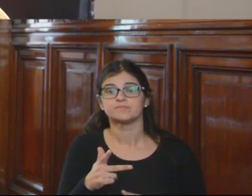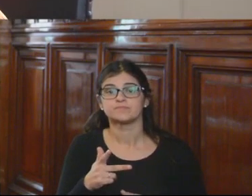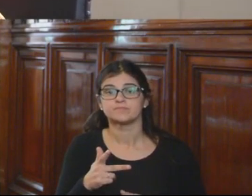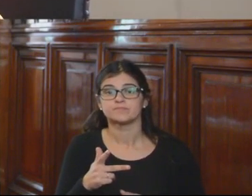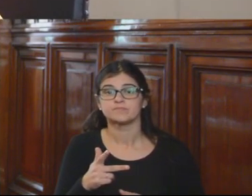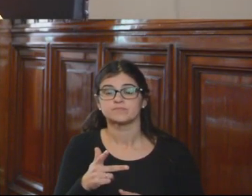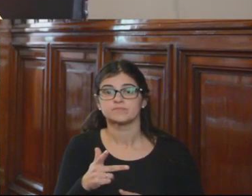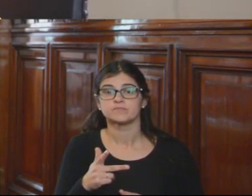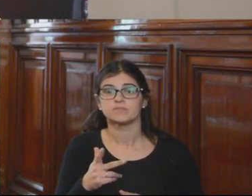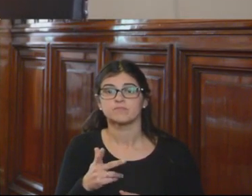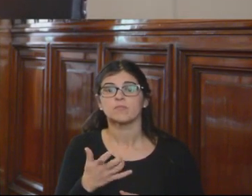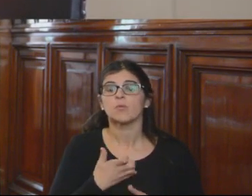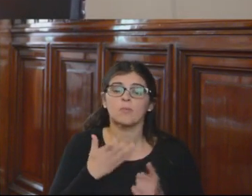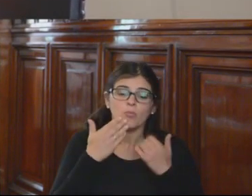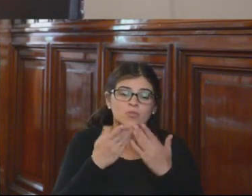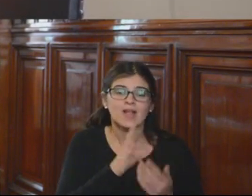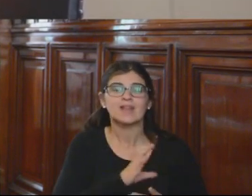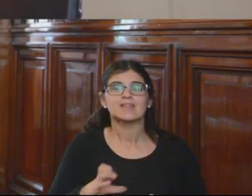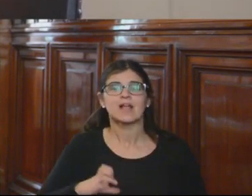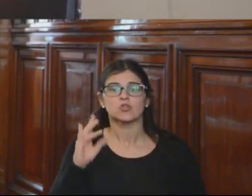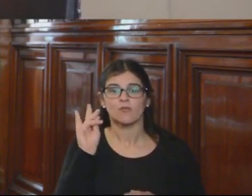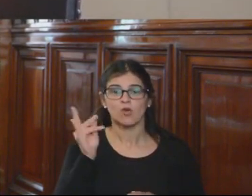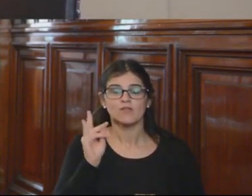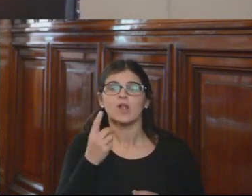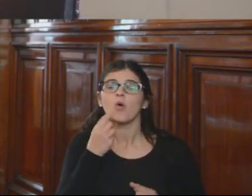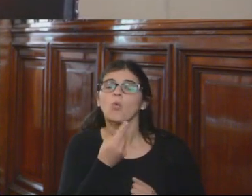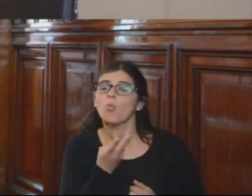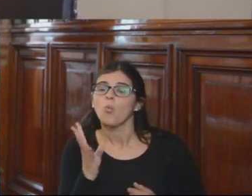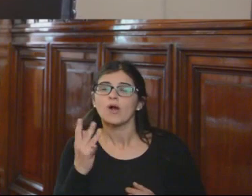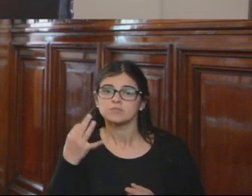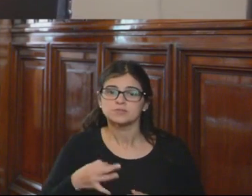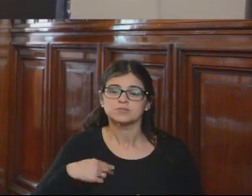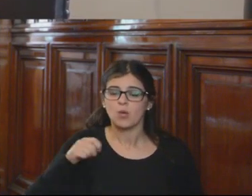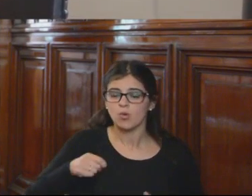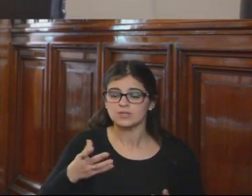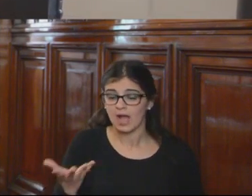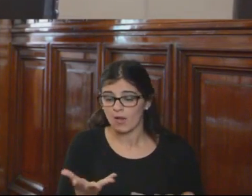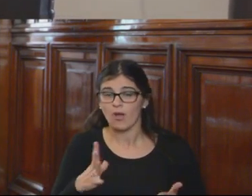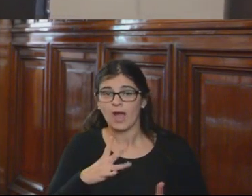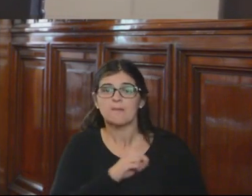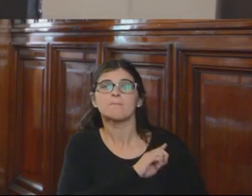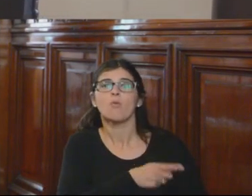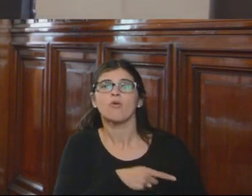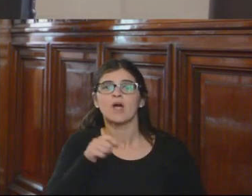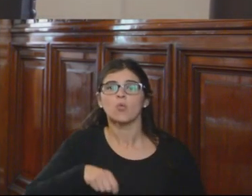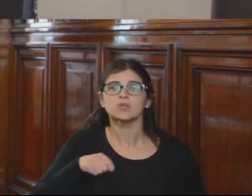como preguntarle al Estado boliviano cuántos jueces en la actualidad tiene el Poder Judicial